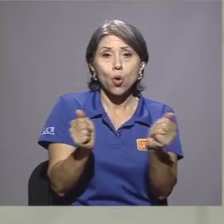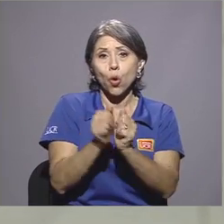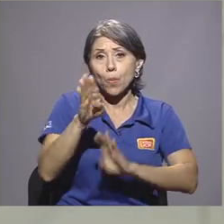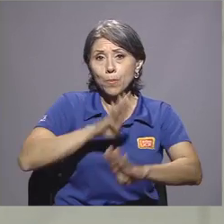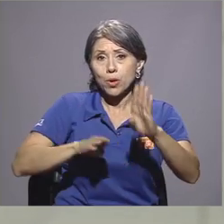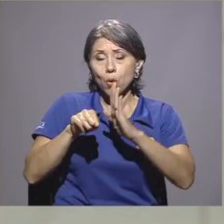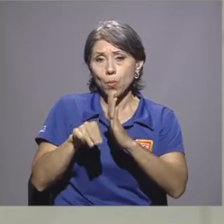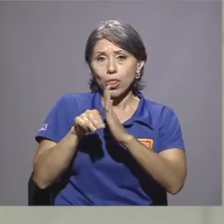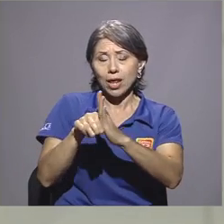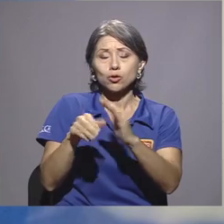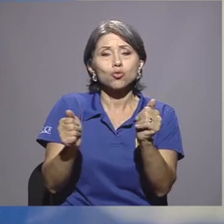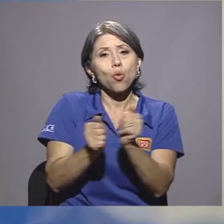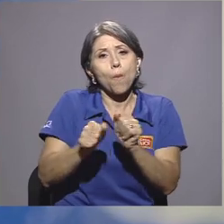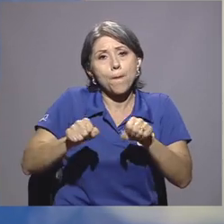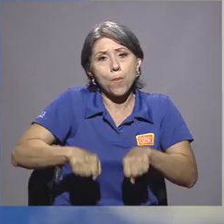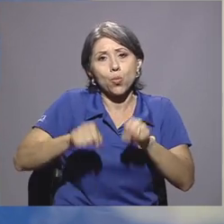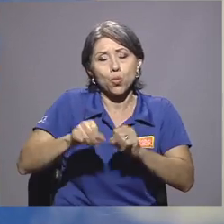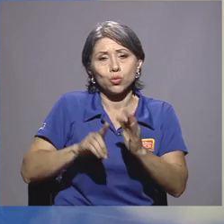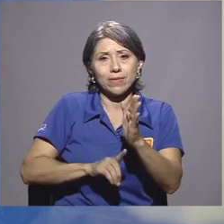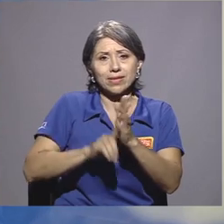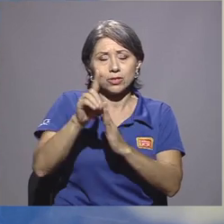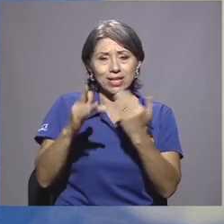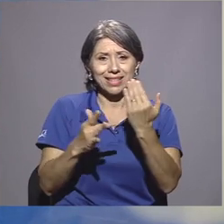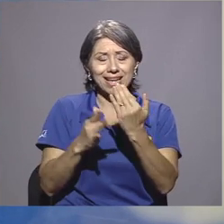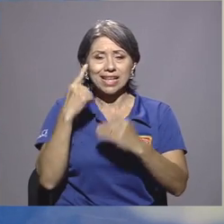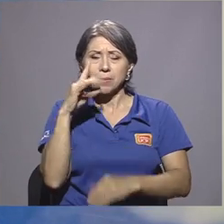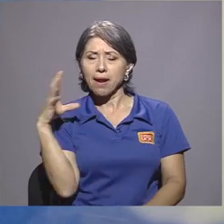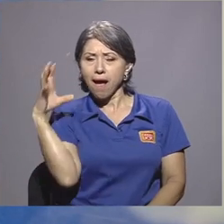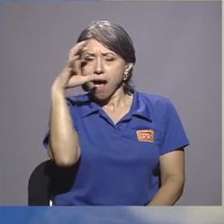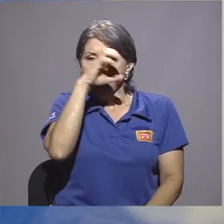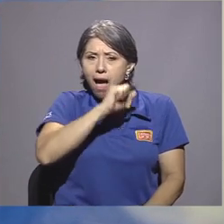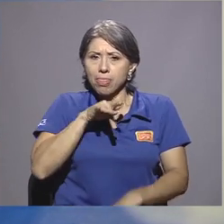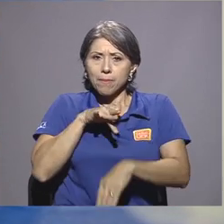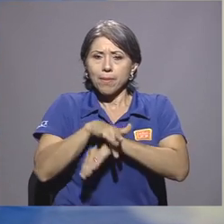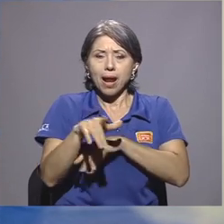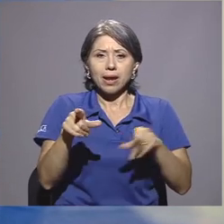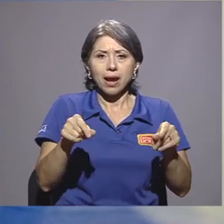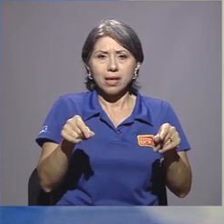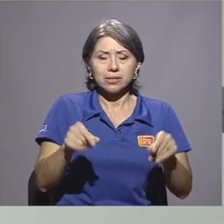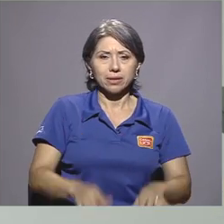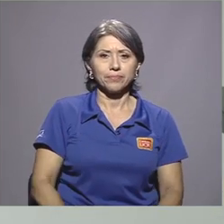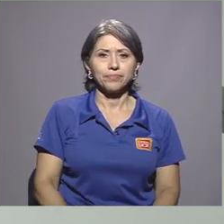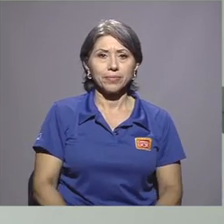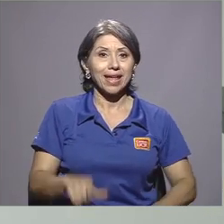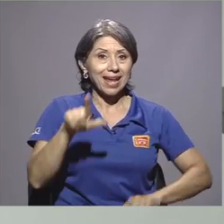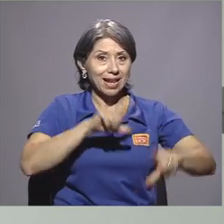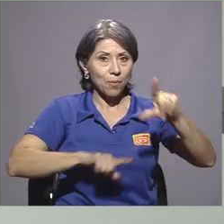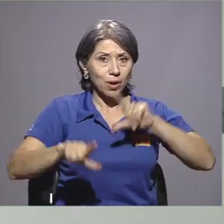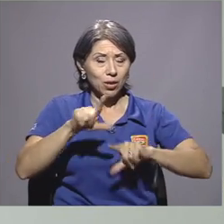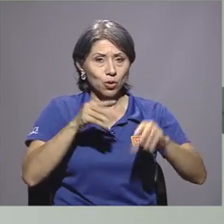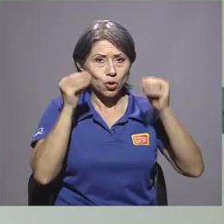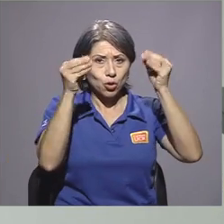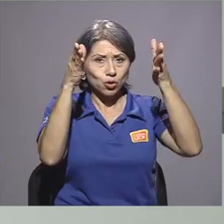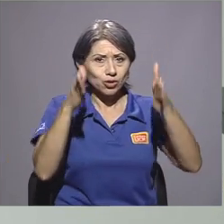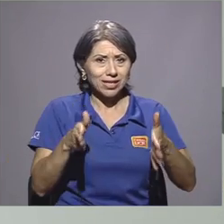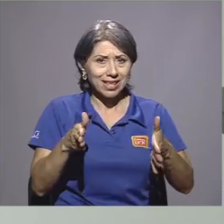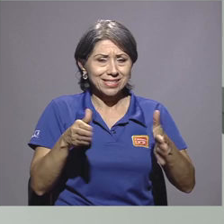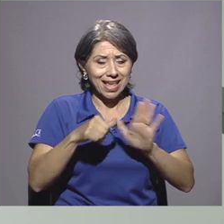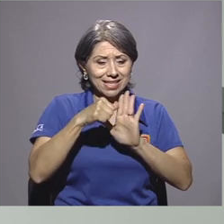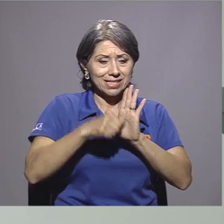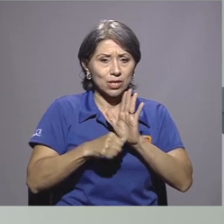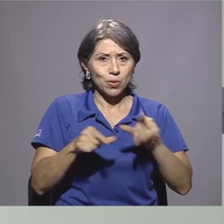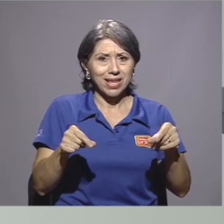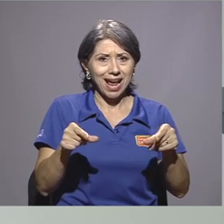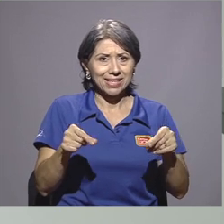biomodelos y la posibilidad de desarrollar técnicas para la detección temprana de cáncer. En el laboratorio de docencia en cirugía y cáncer